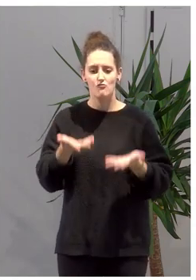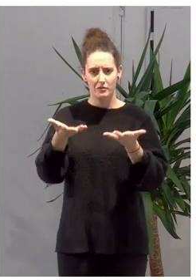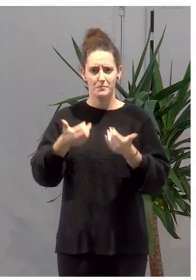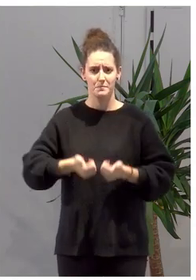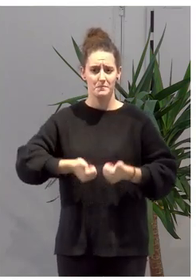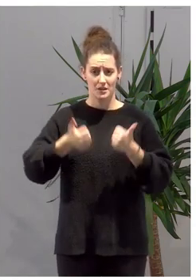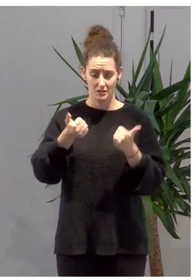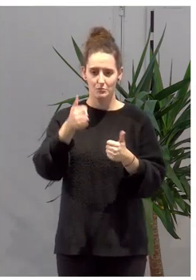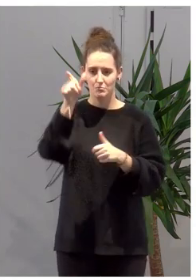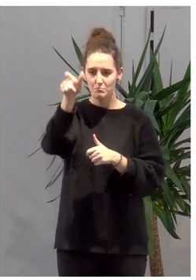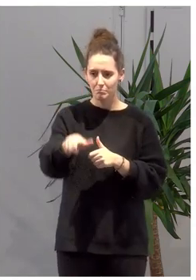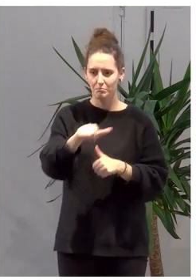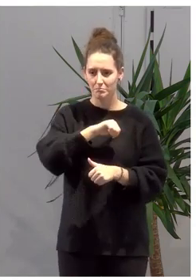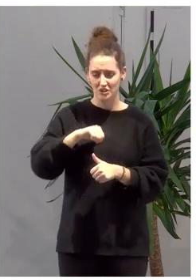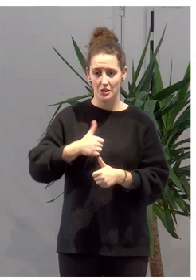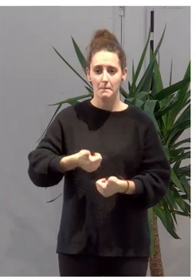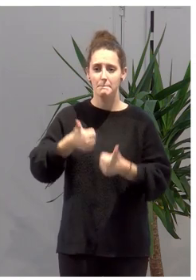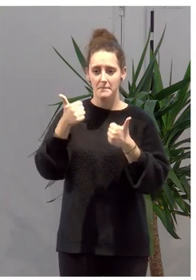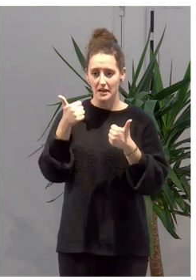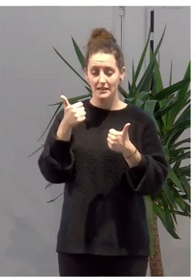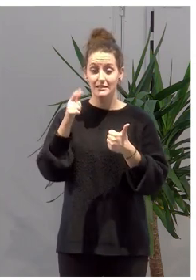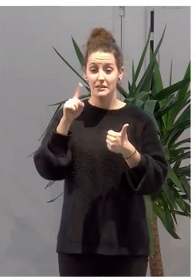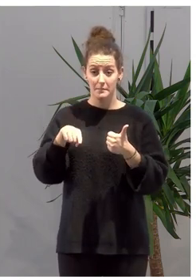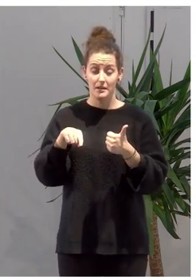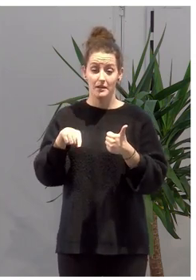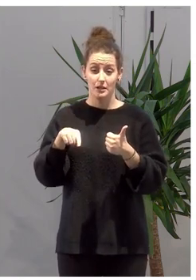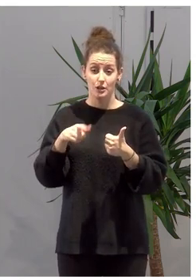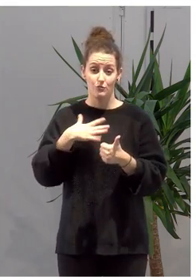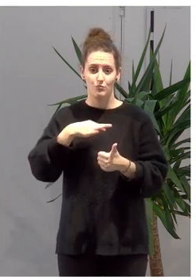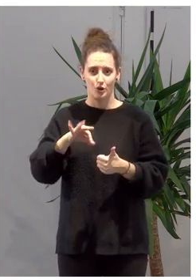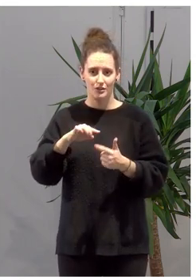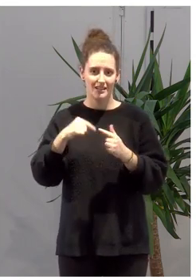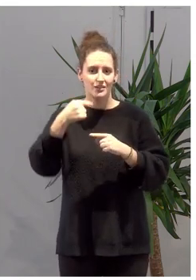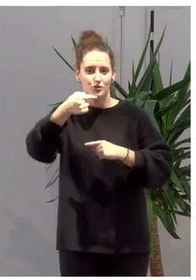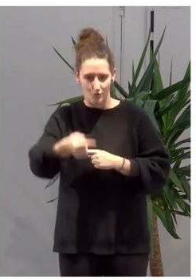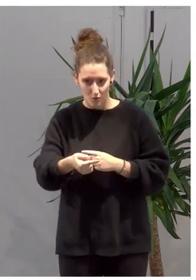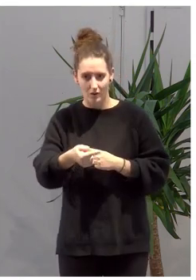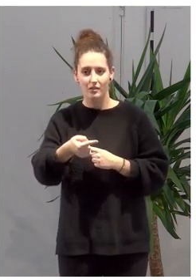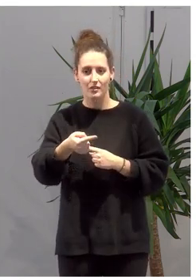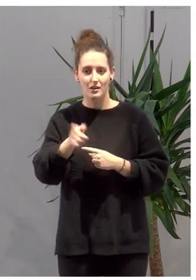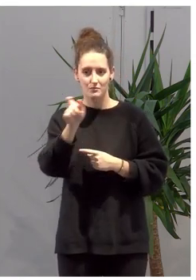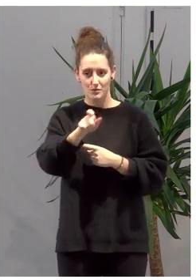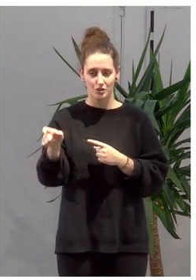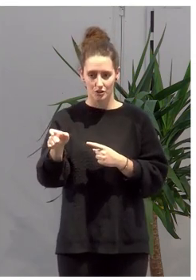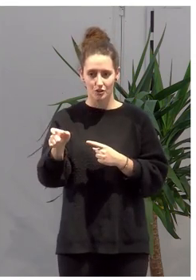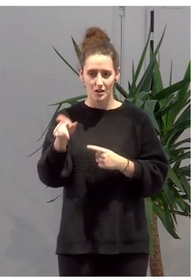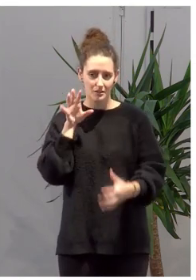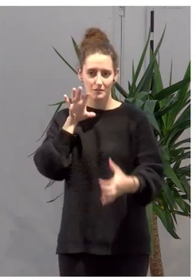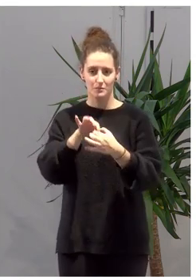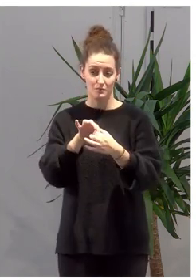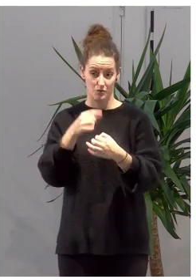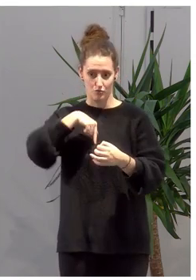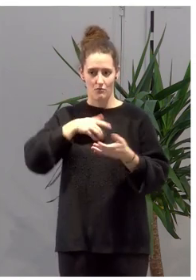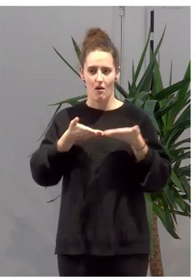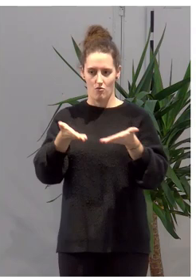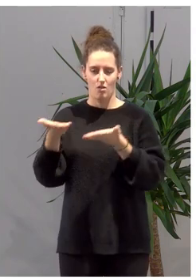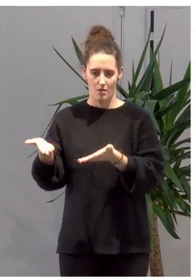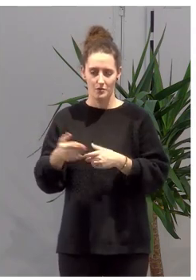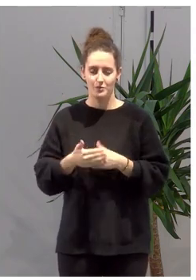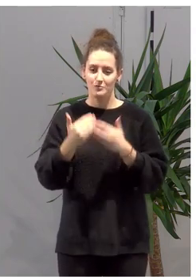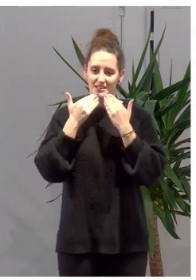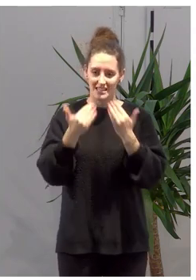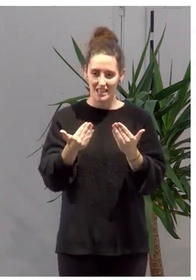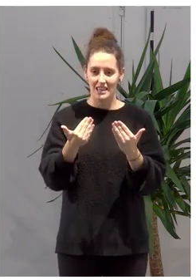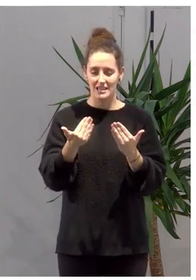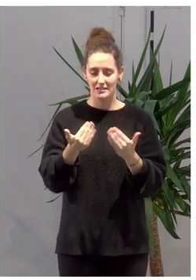personalizados y más consecuentes con las posibilidades también que tienen las personas a las que ayudamos. Muchas gracias,